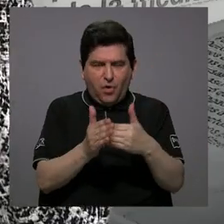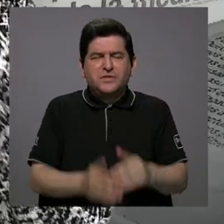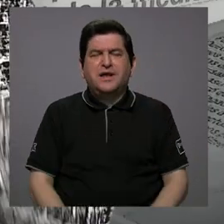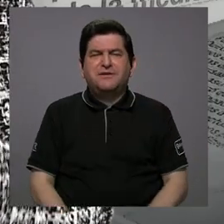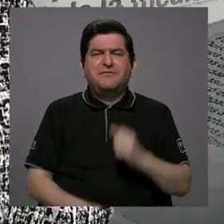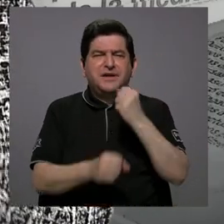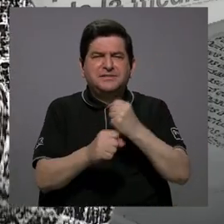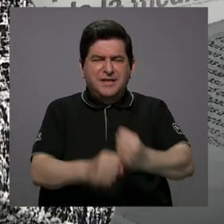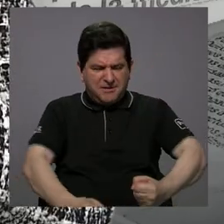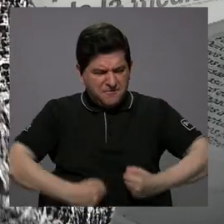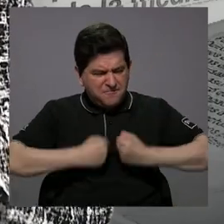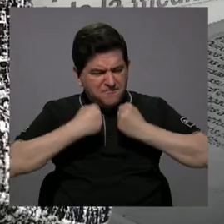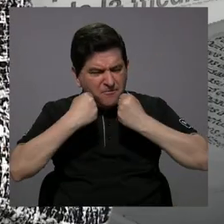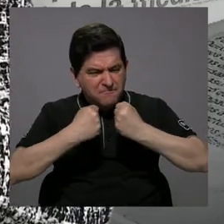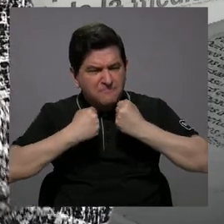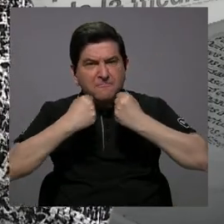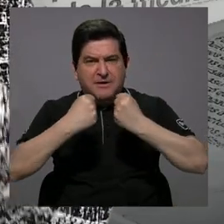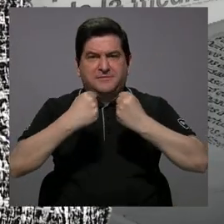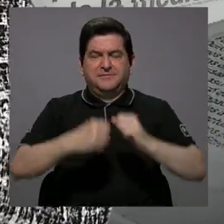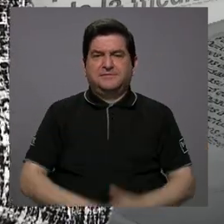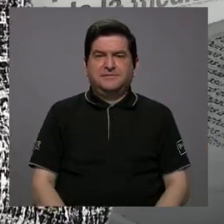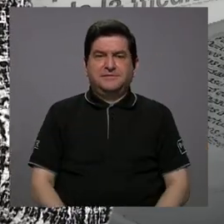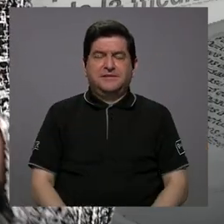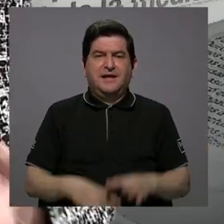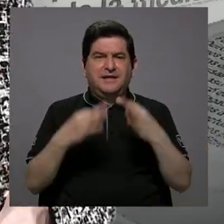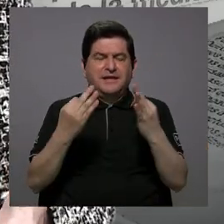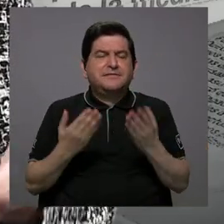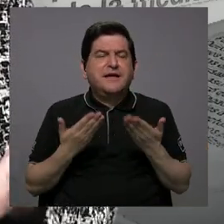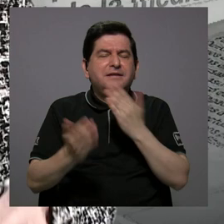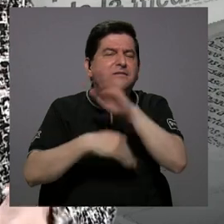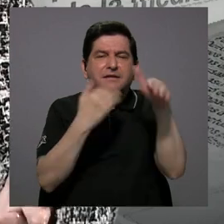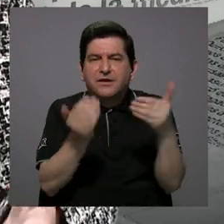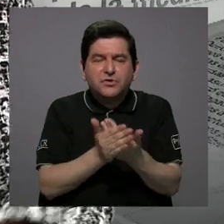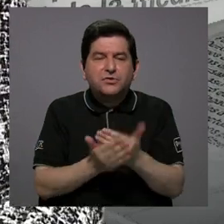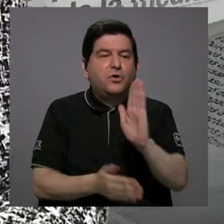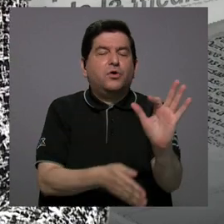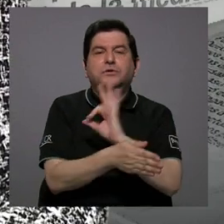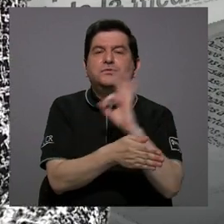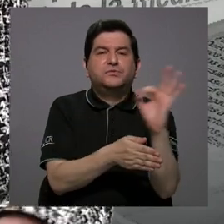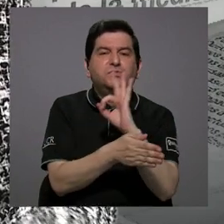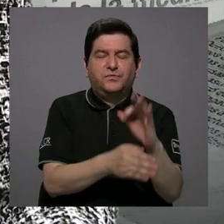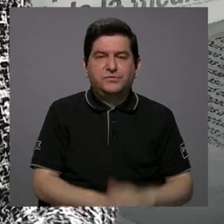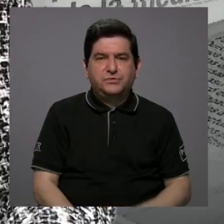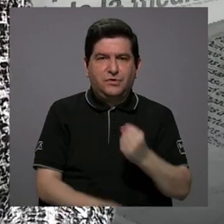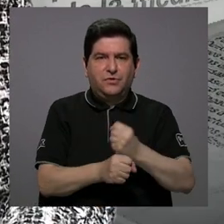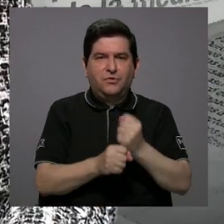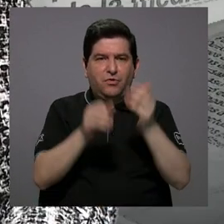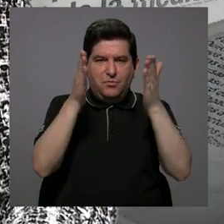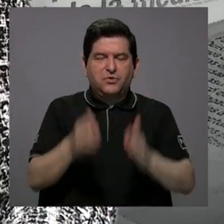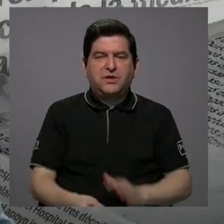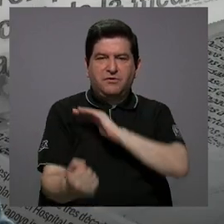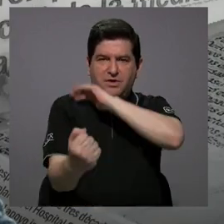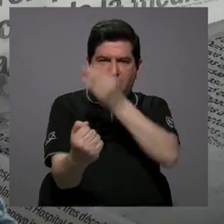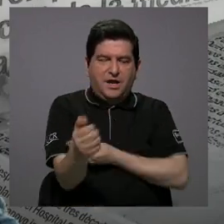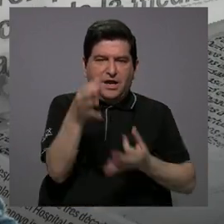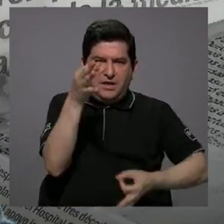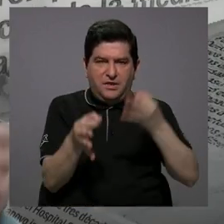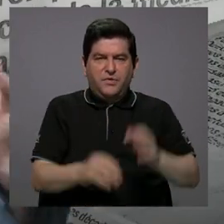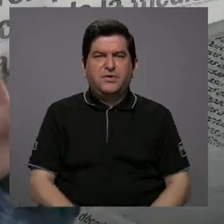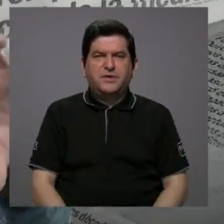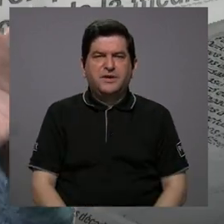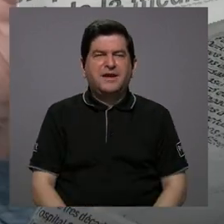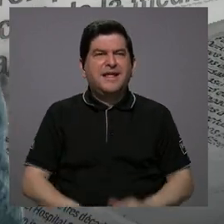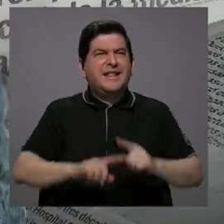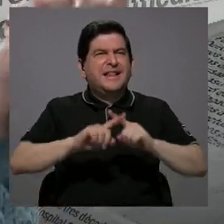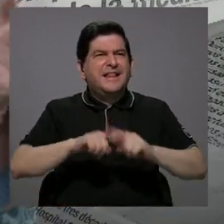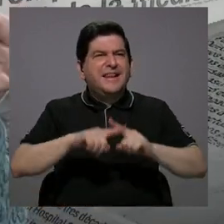esa fuerza vital, ¿verdad? De entrega en su función como empleados judiciales. O sea, hay una